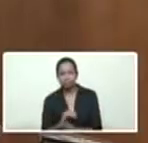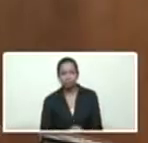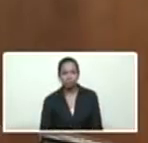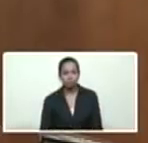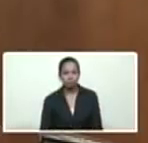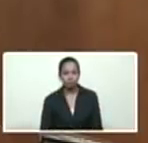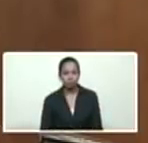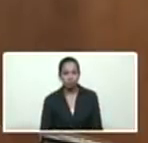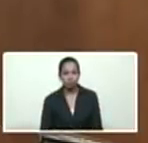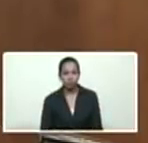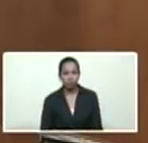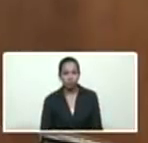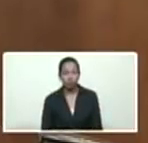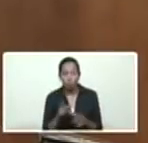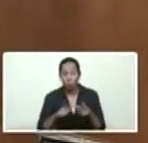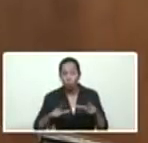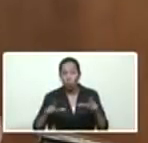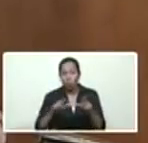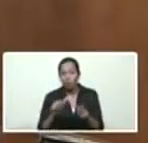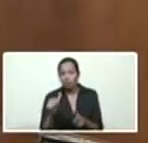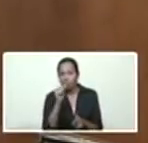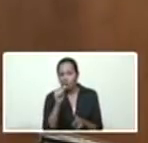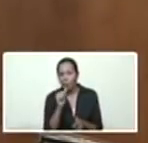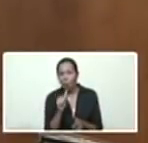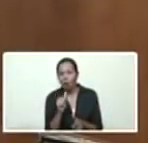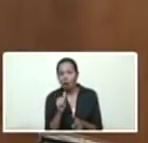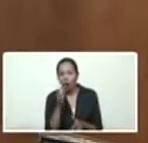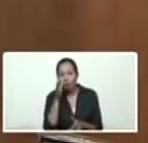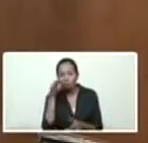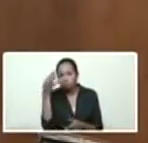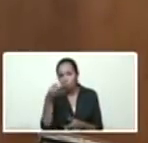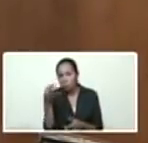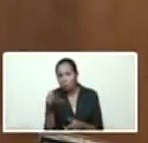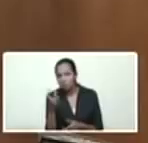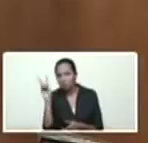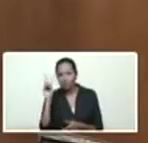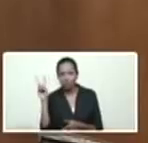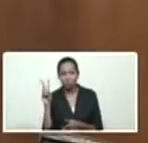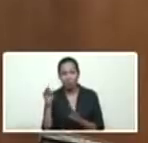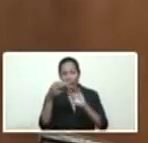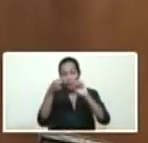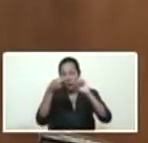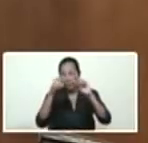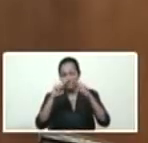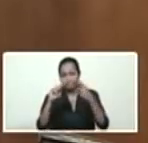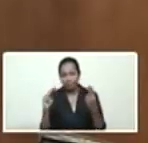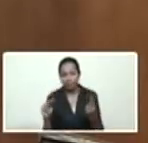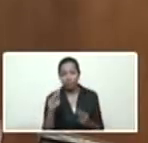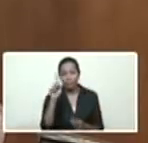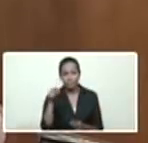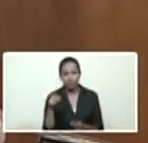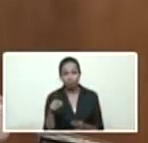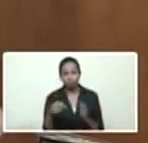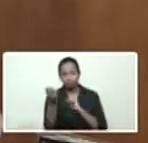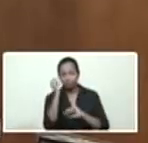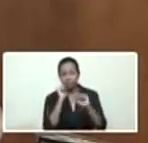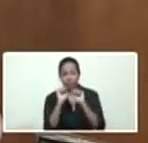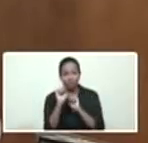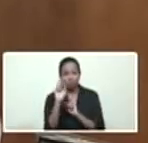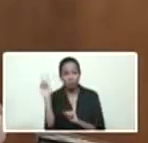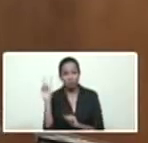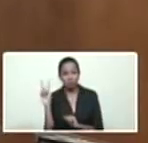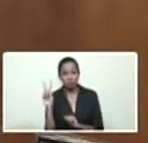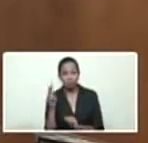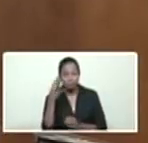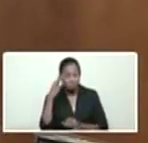los afluentes de agua. Garantizando la seguridad y la paz. Y pendientes, garantizando la defensa del país, por si el enemigo